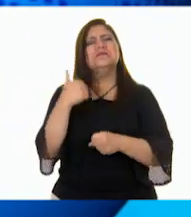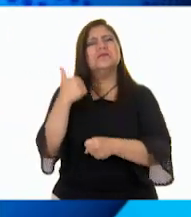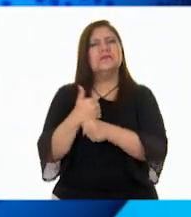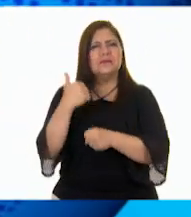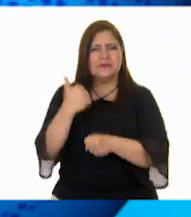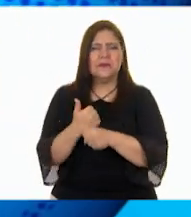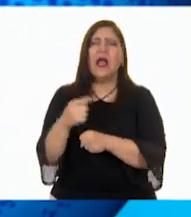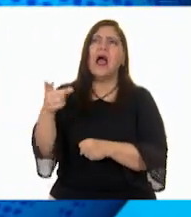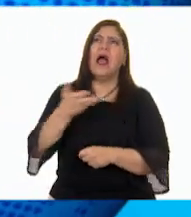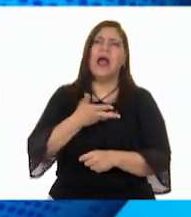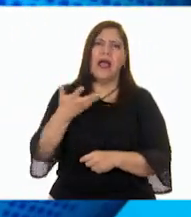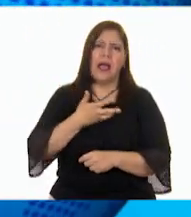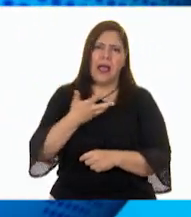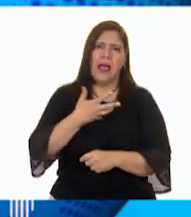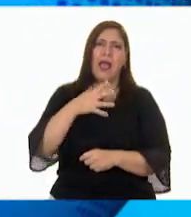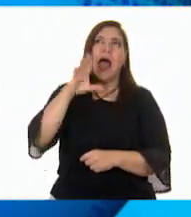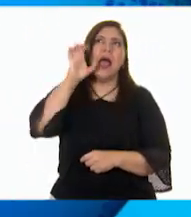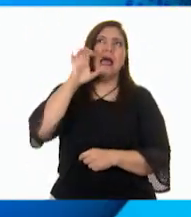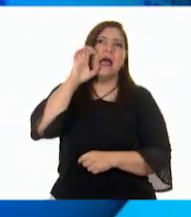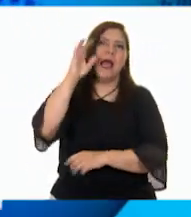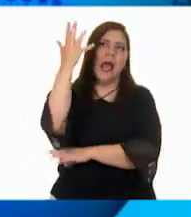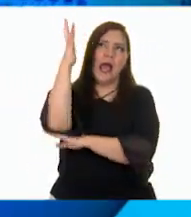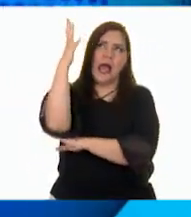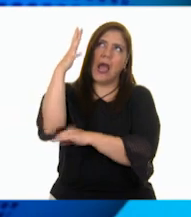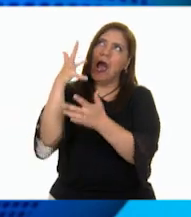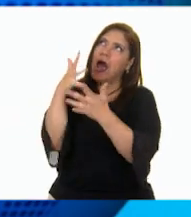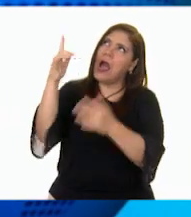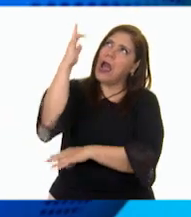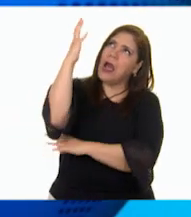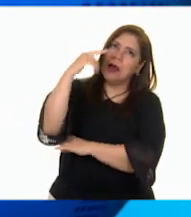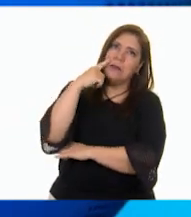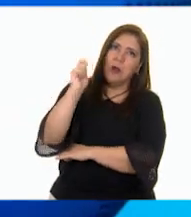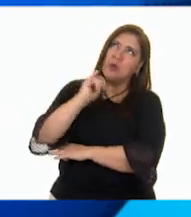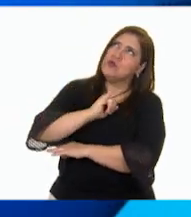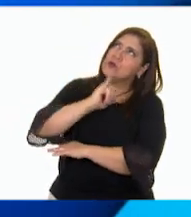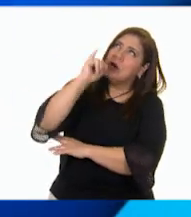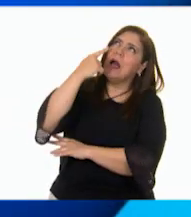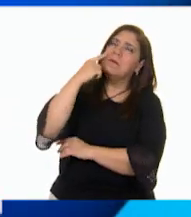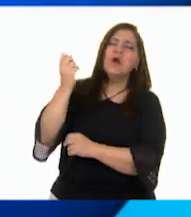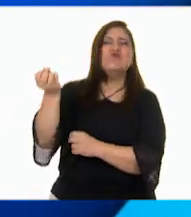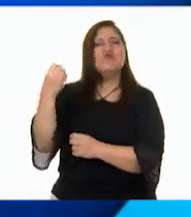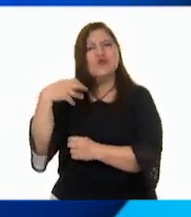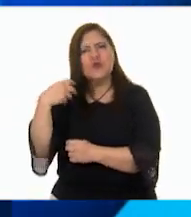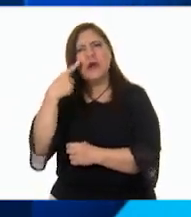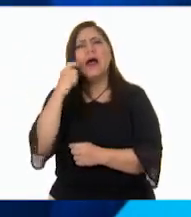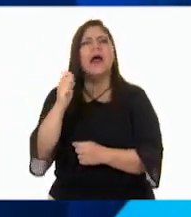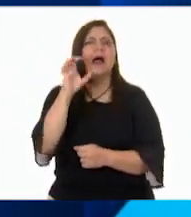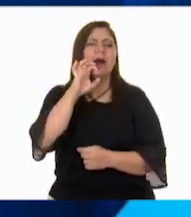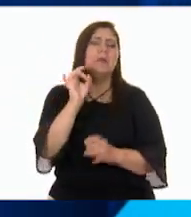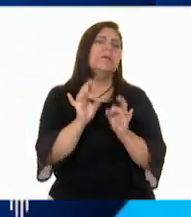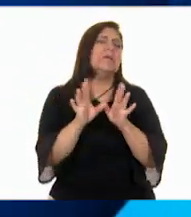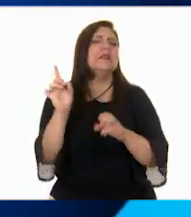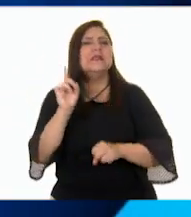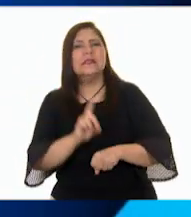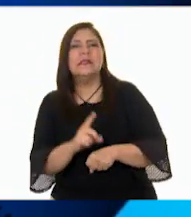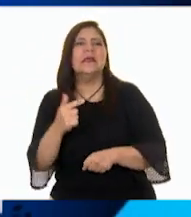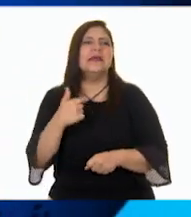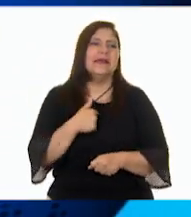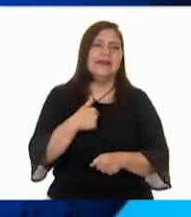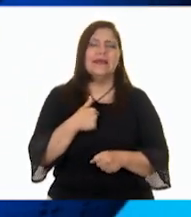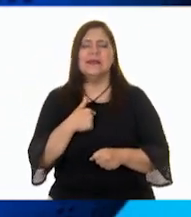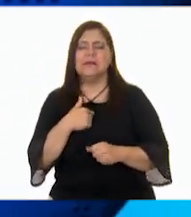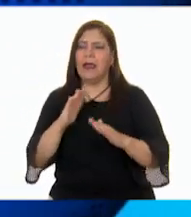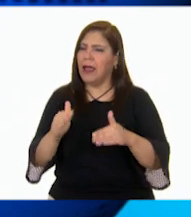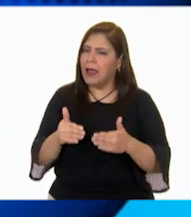tiene un árbol de naranjas muy grande y siempre me regala algunos cuando voy a su casa. Un día llegamos y mi